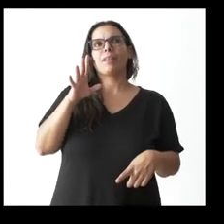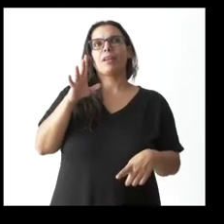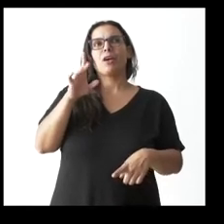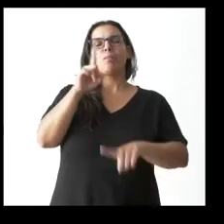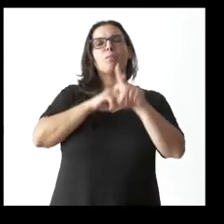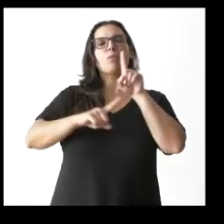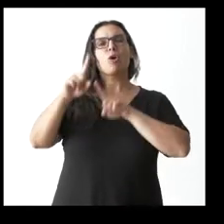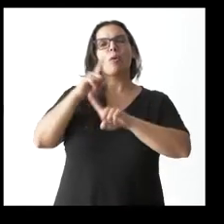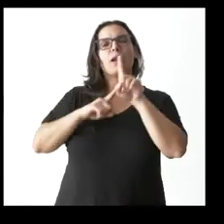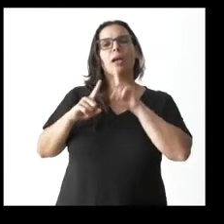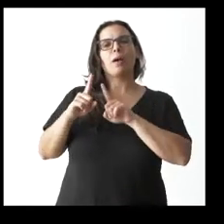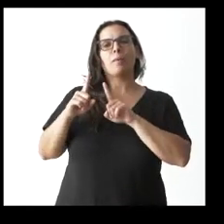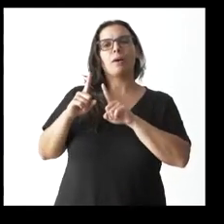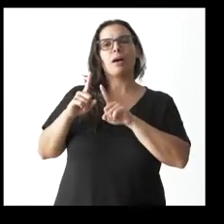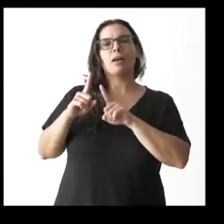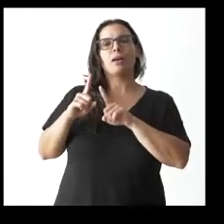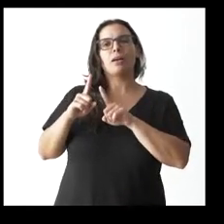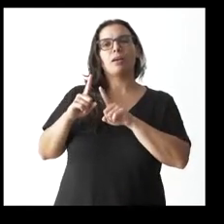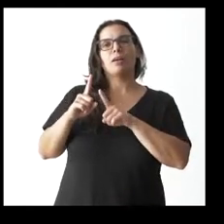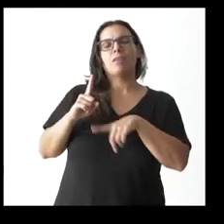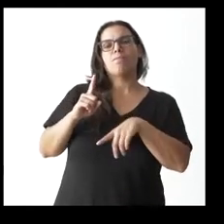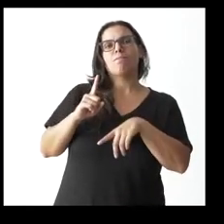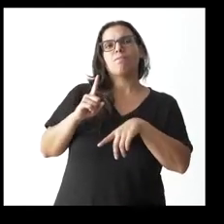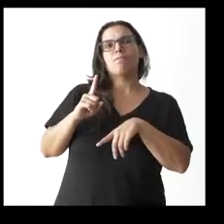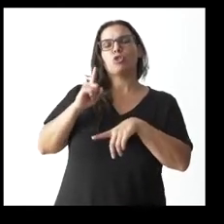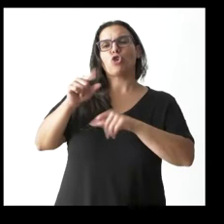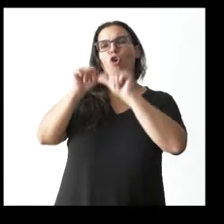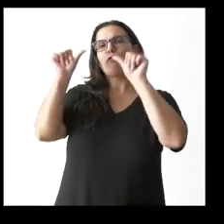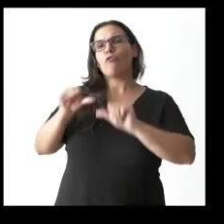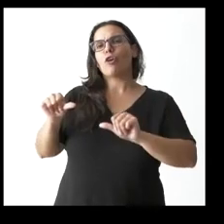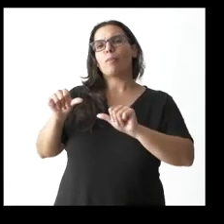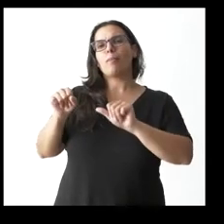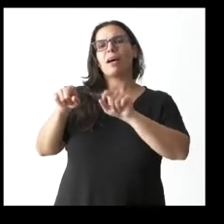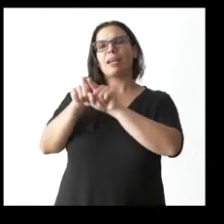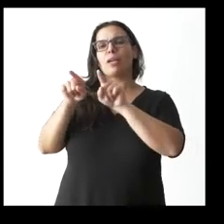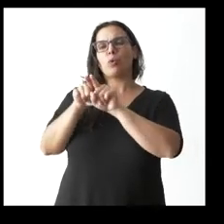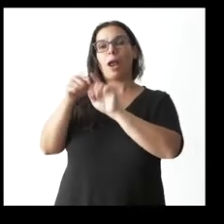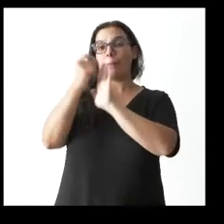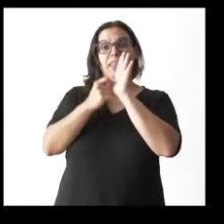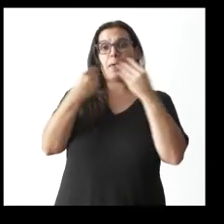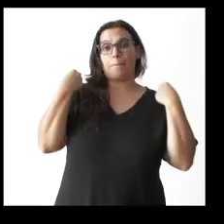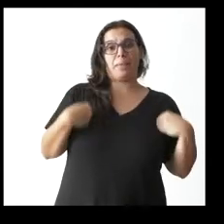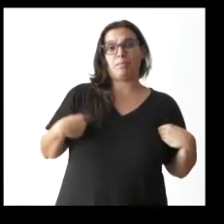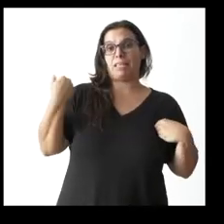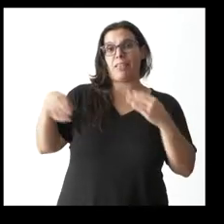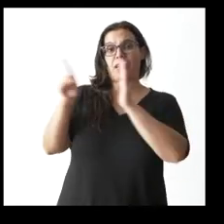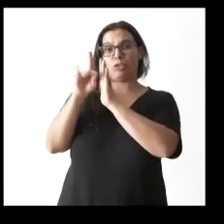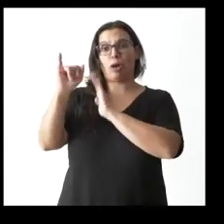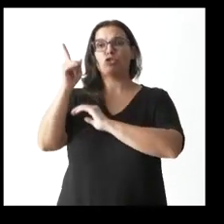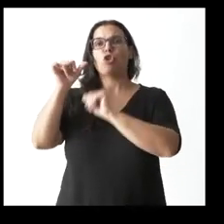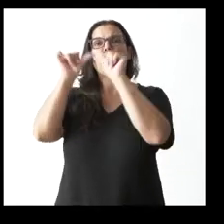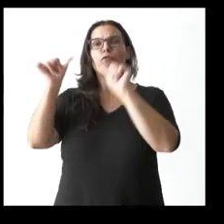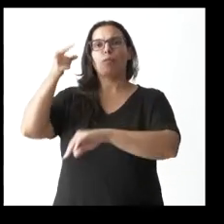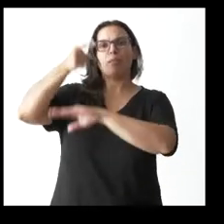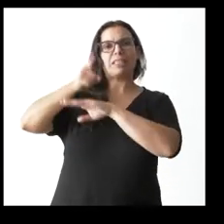impuesto y en el que sea obligatorio para las empresas o no pero entiendo que las medidas que va a llevar la Junta de Castilla y León al gobierno de España son